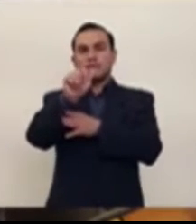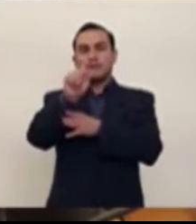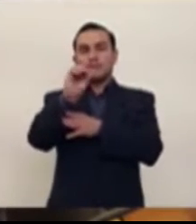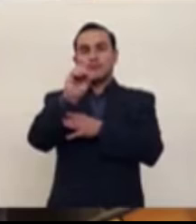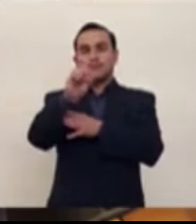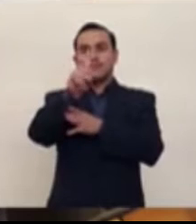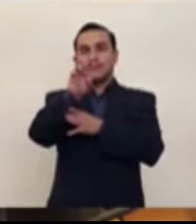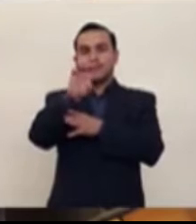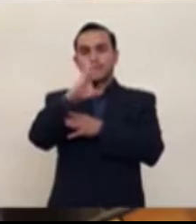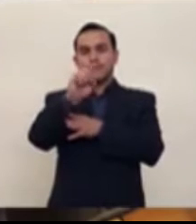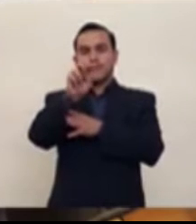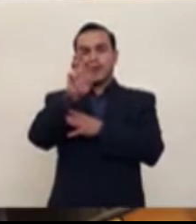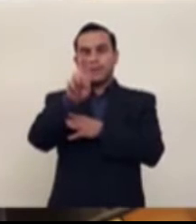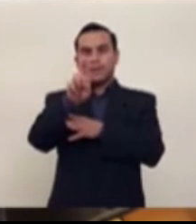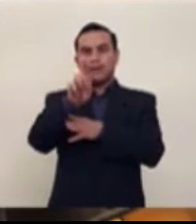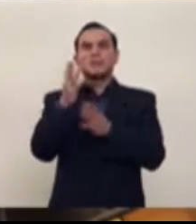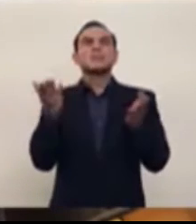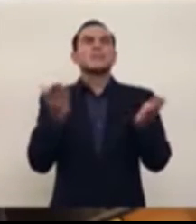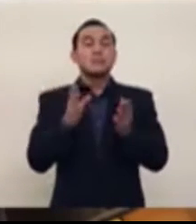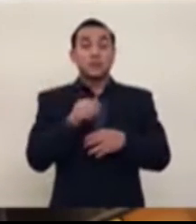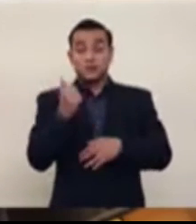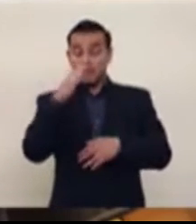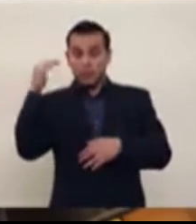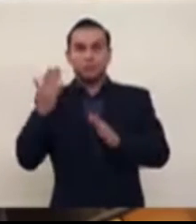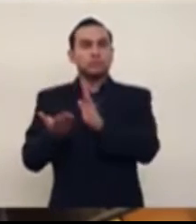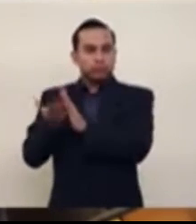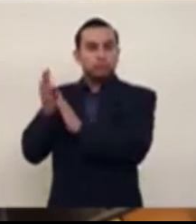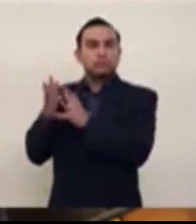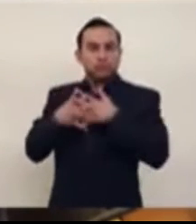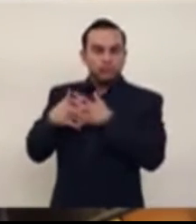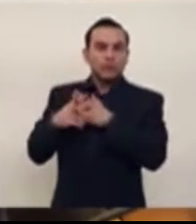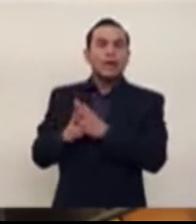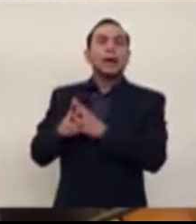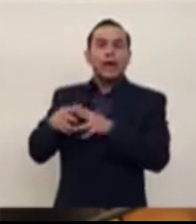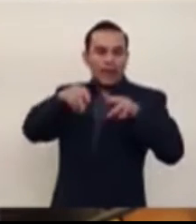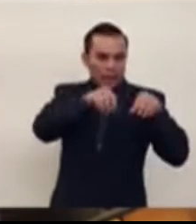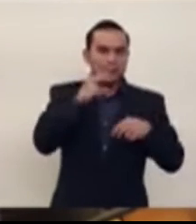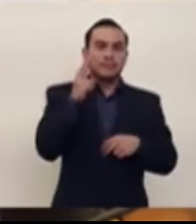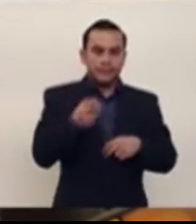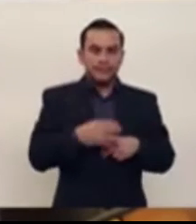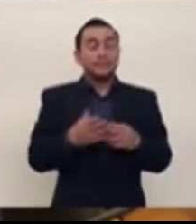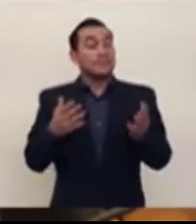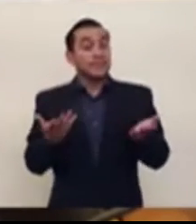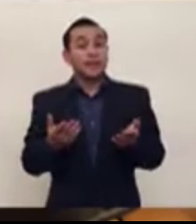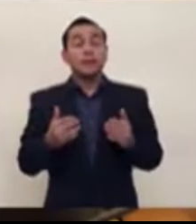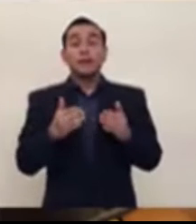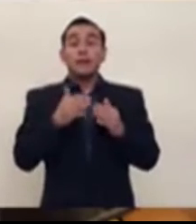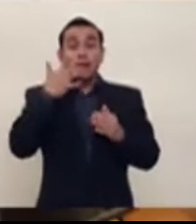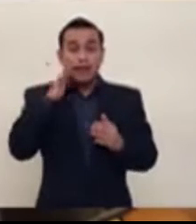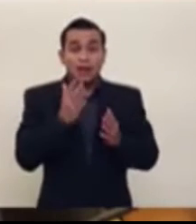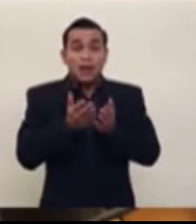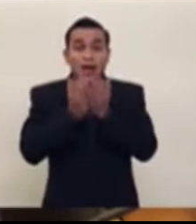países desarrollados, y que en los niveles que se le está poniendo, no es tóxico, es totalmente consumible. Sin embargo, el agua per se,